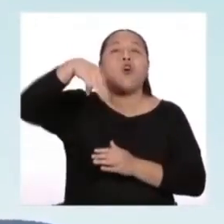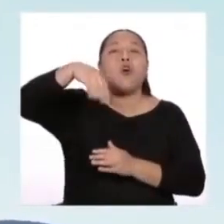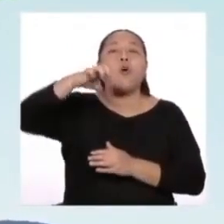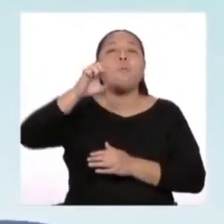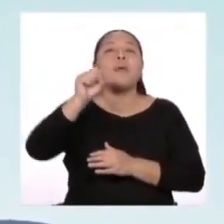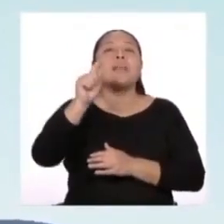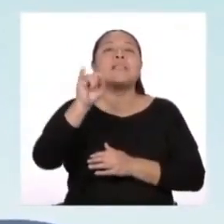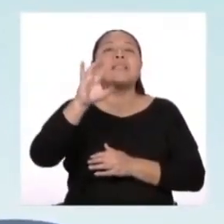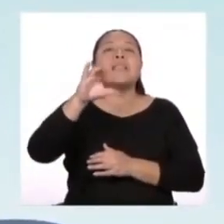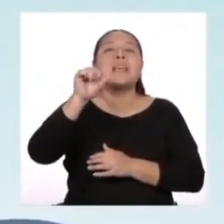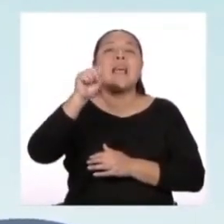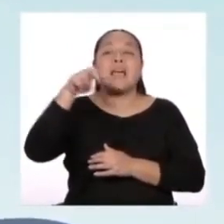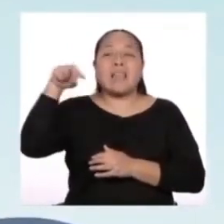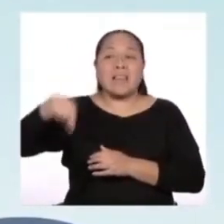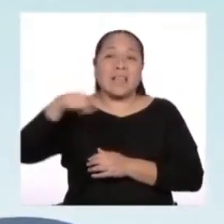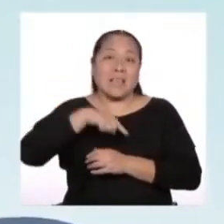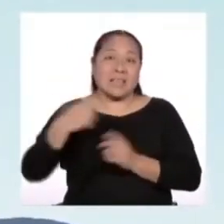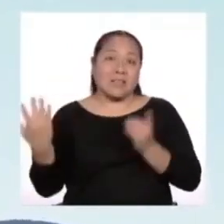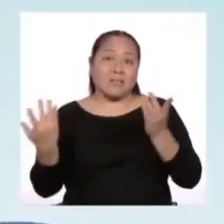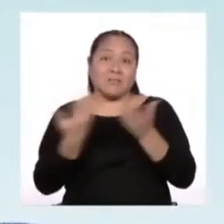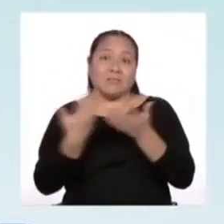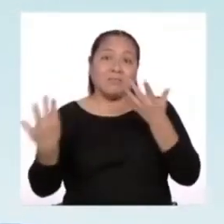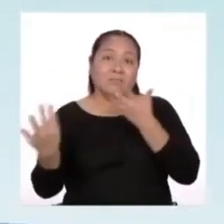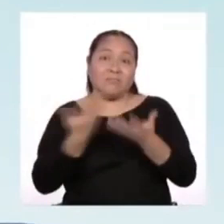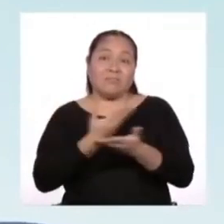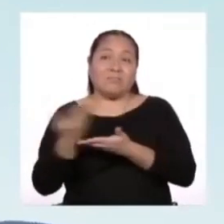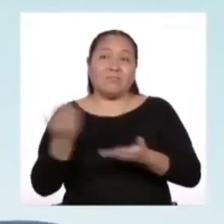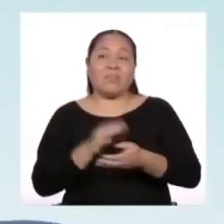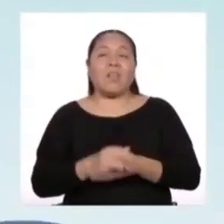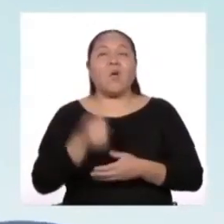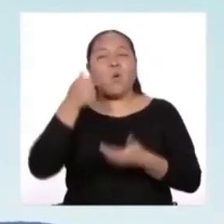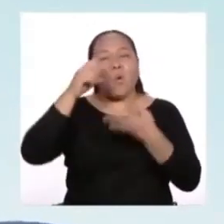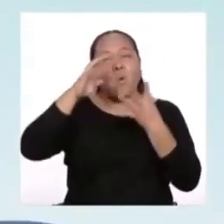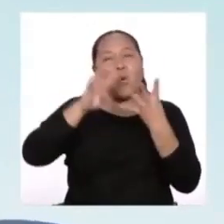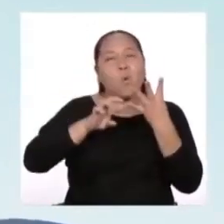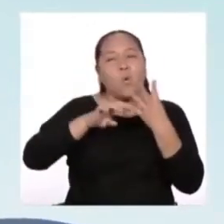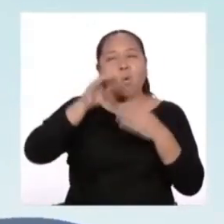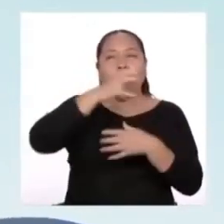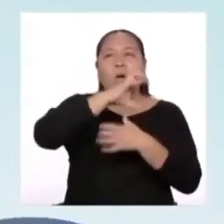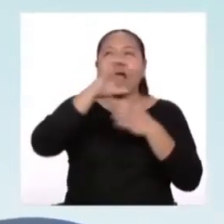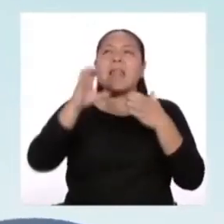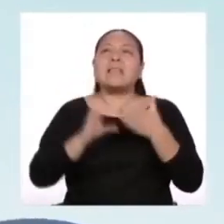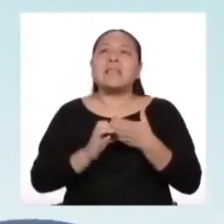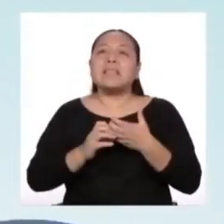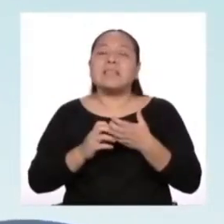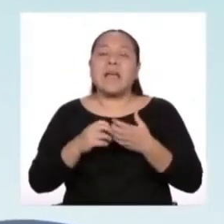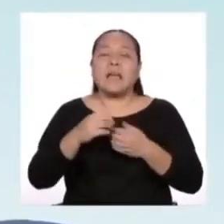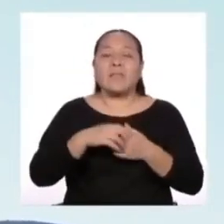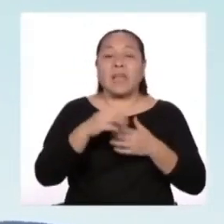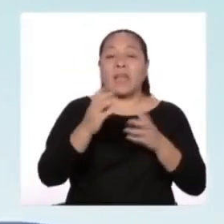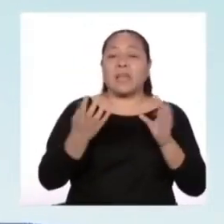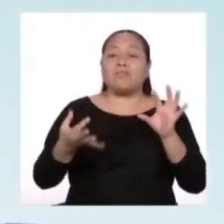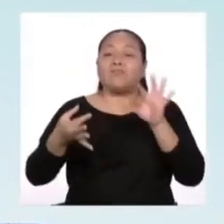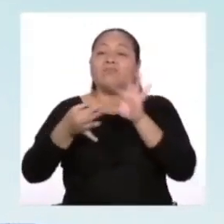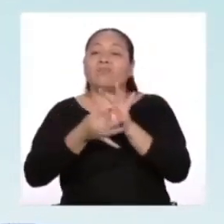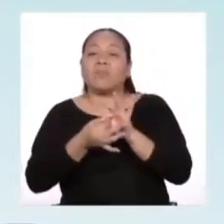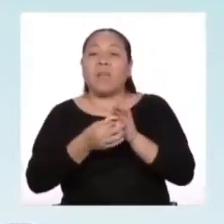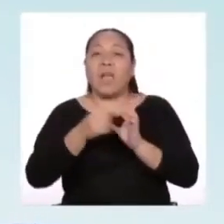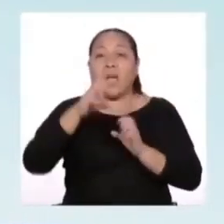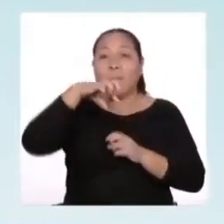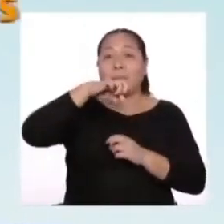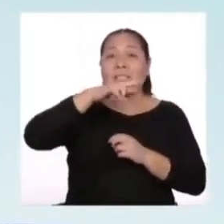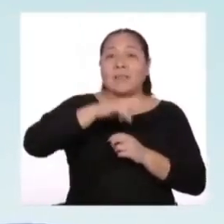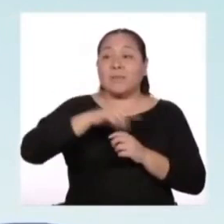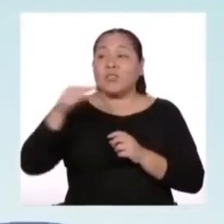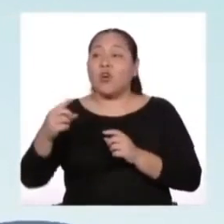esta relación? 4. ¿Qué caracteriza la relación entre el Principito y la rosa? 5. por